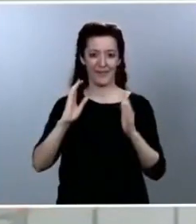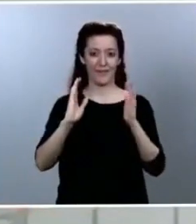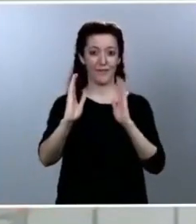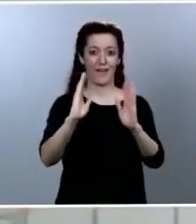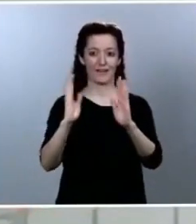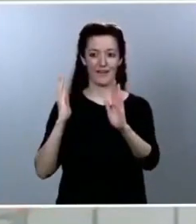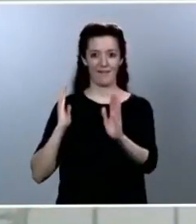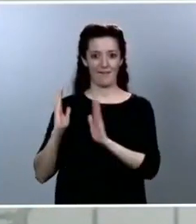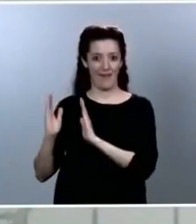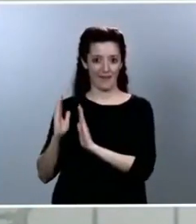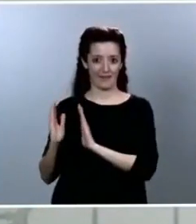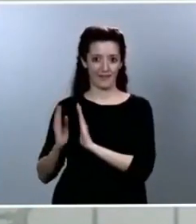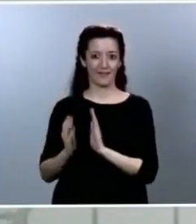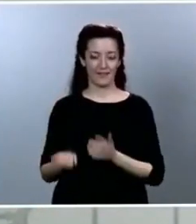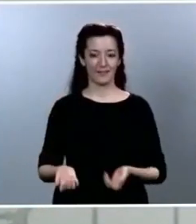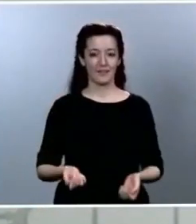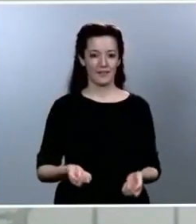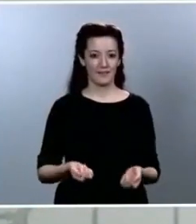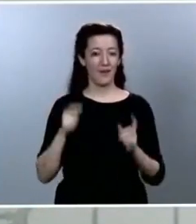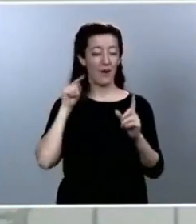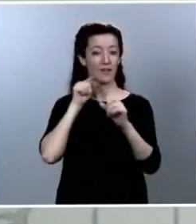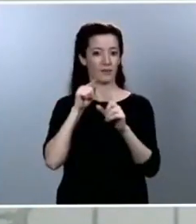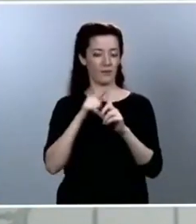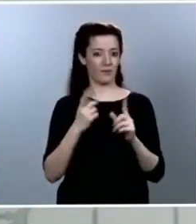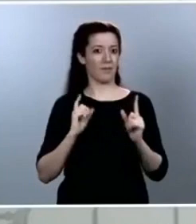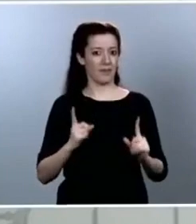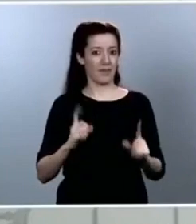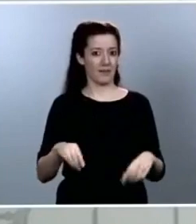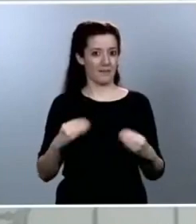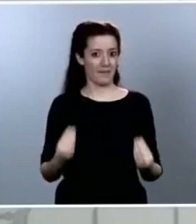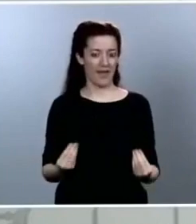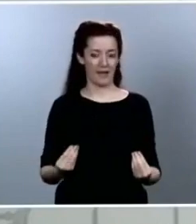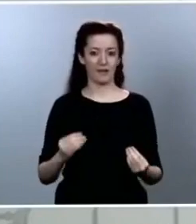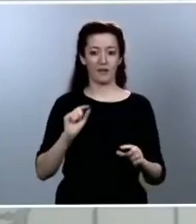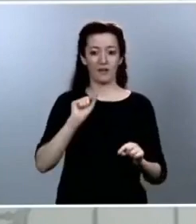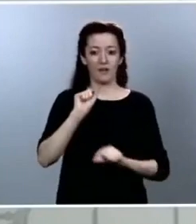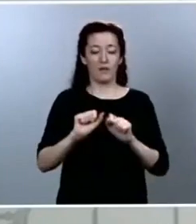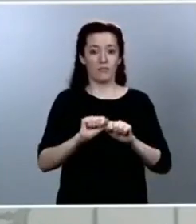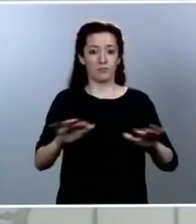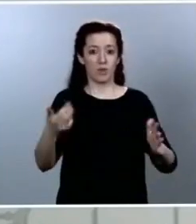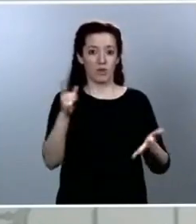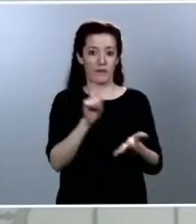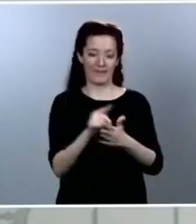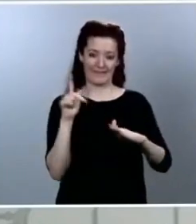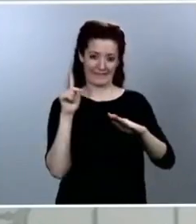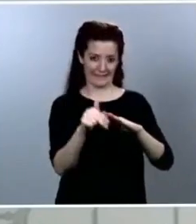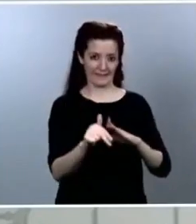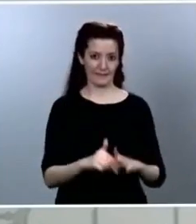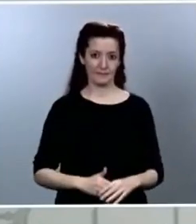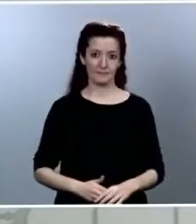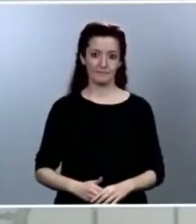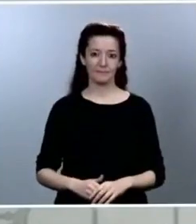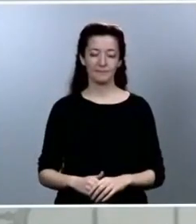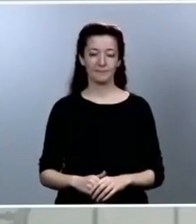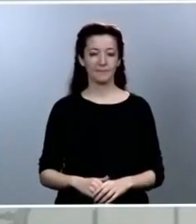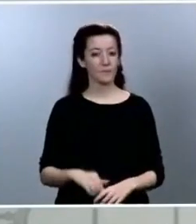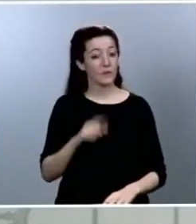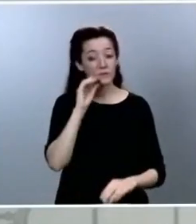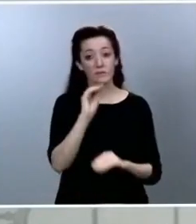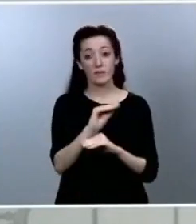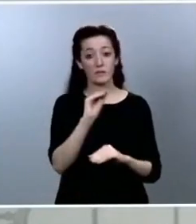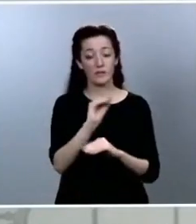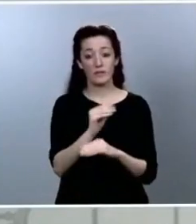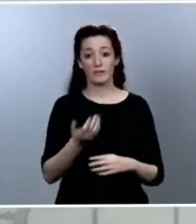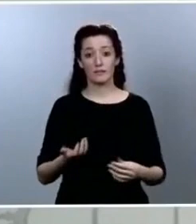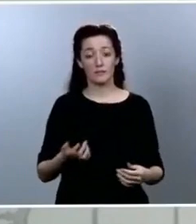la llegada del virus y el rebrote de la epidemia en un territorio o en otro. Por tanto, muchísima cautela, muchísima prudencia.